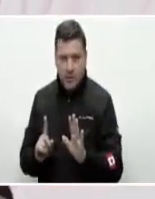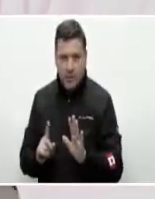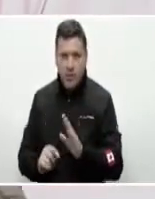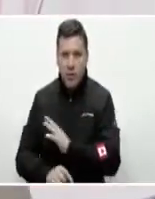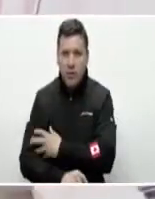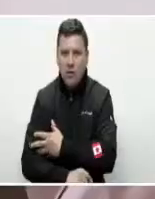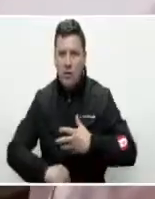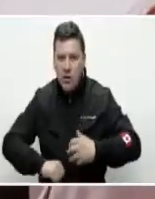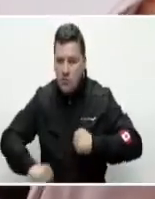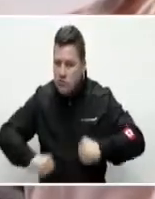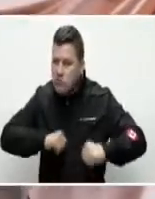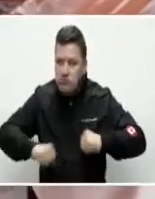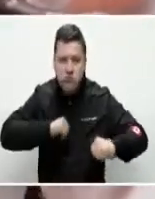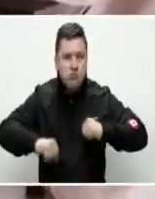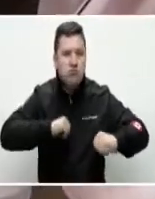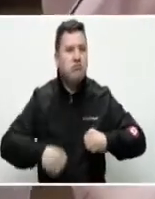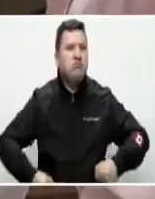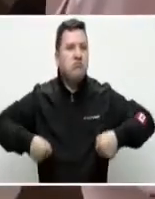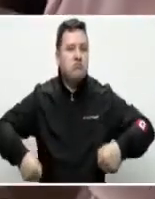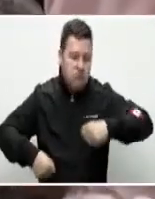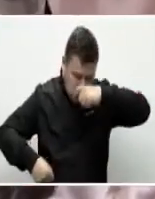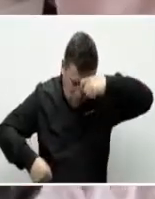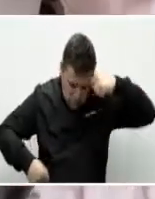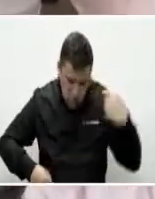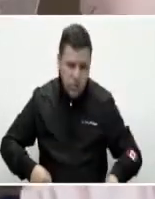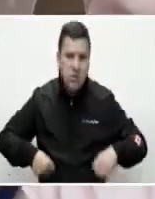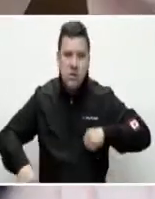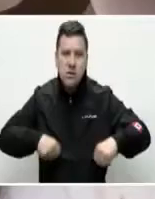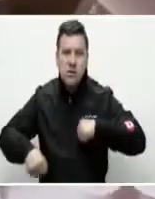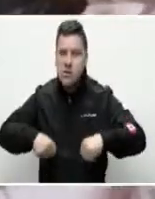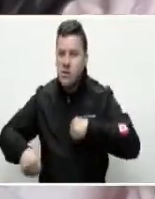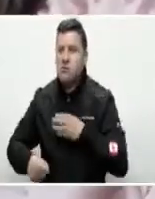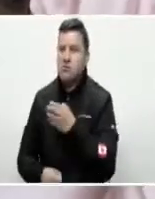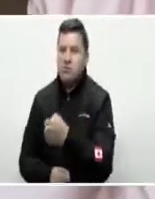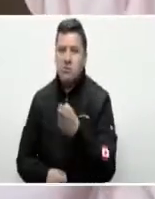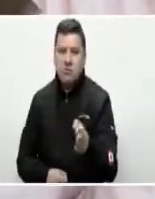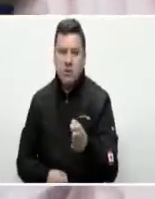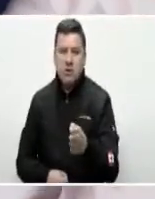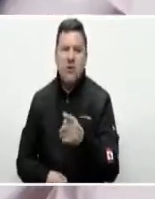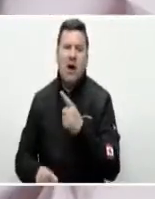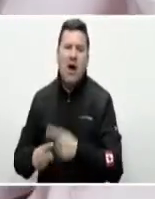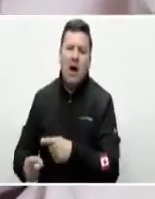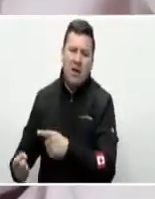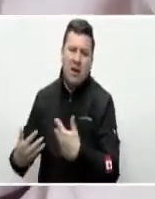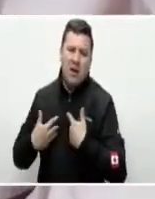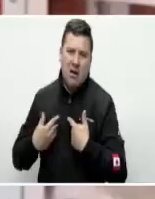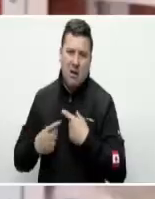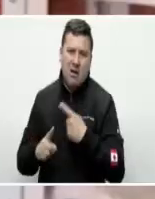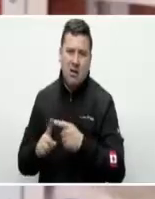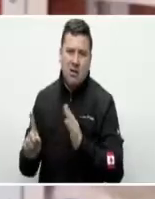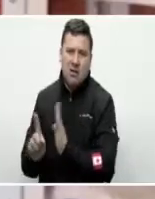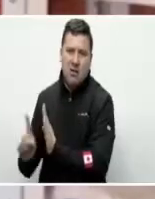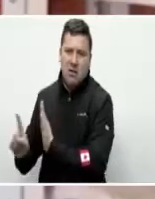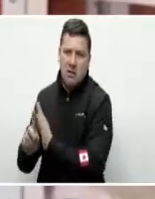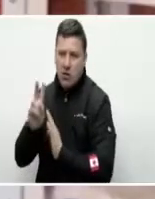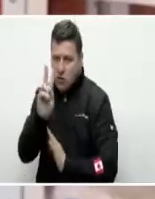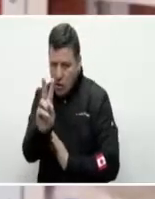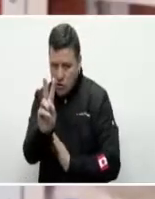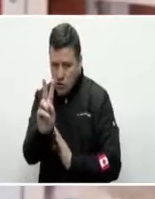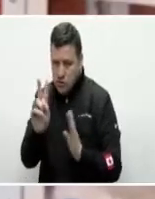valientes, echadas para adelante donde hay dos integrantes que son víctimas del desplazamiento forzoso y las otras